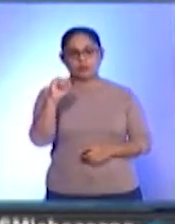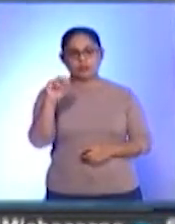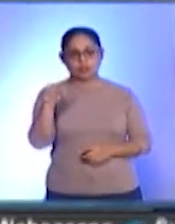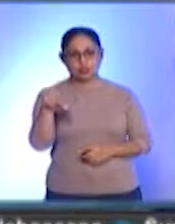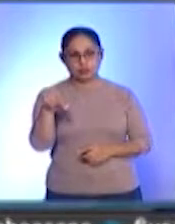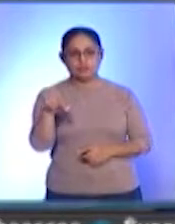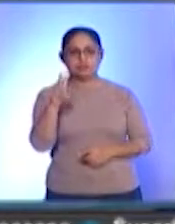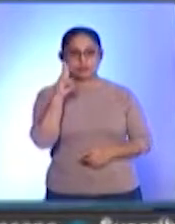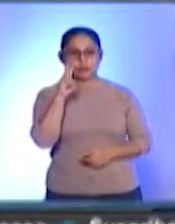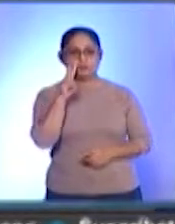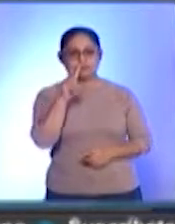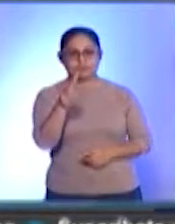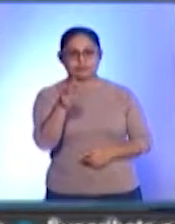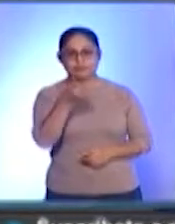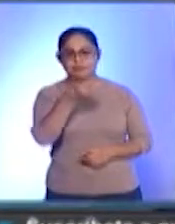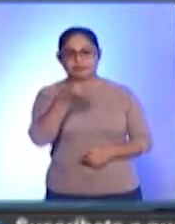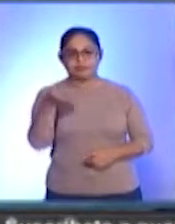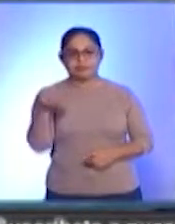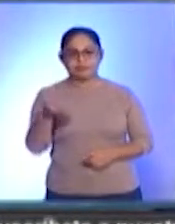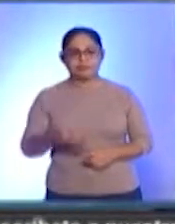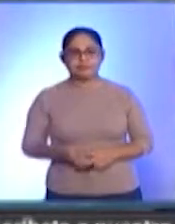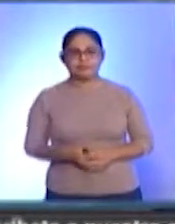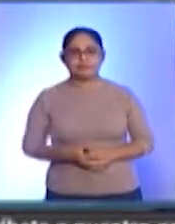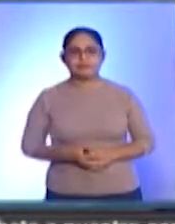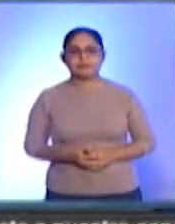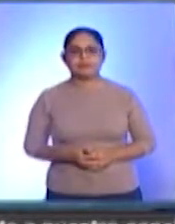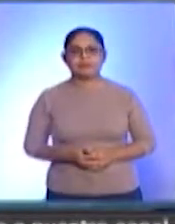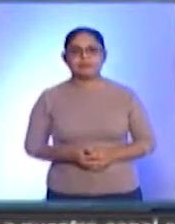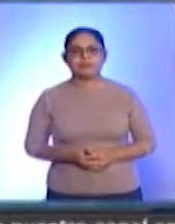tenemos los siguientes detalles.